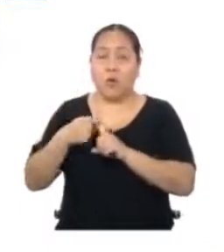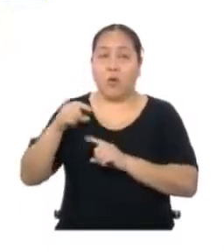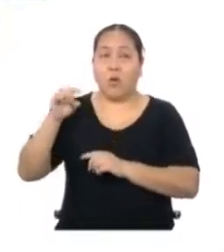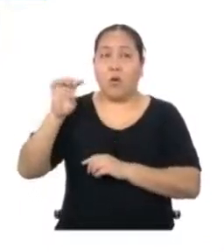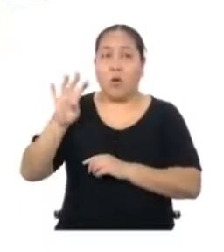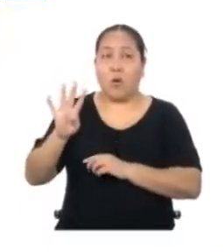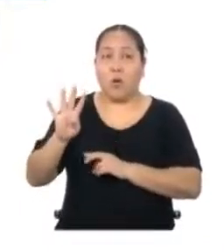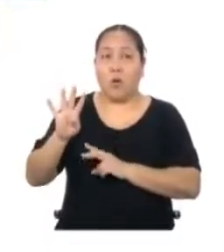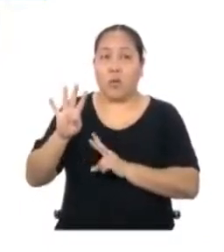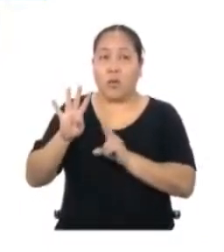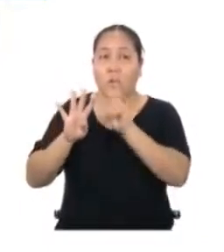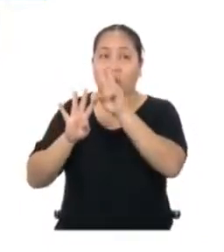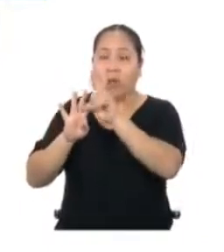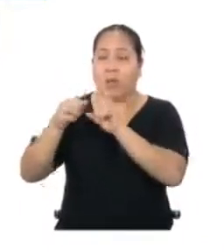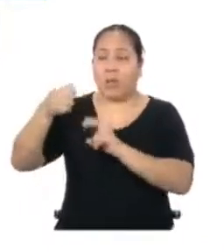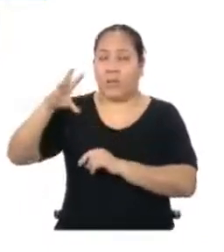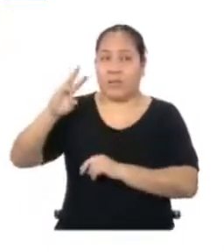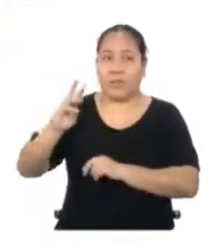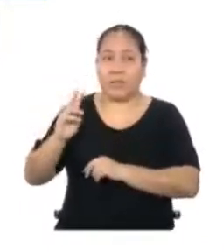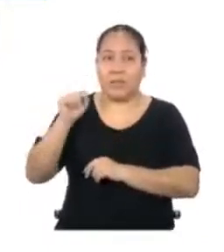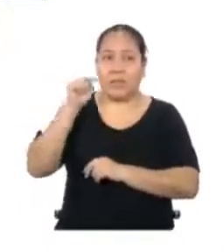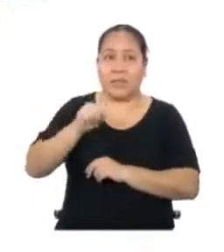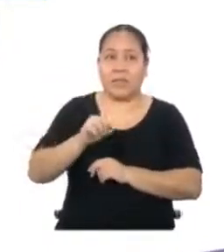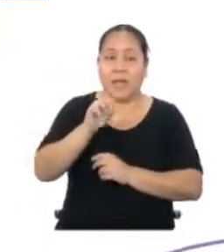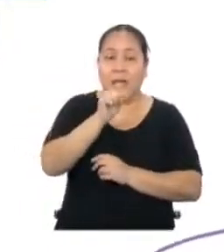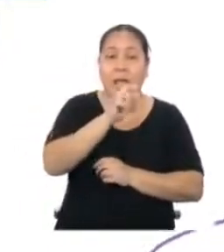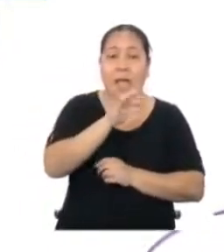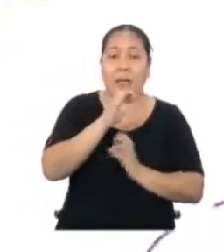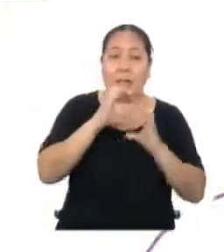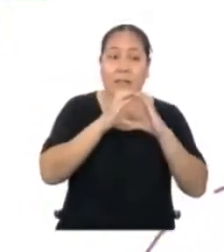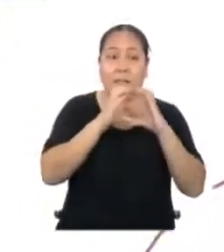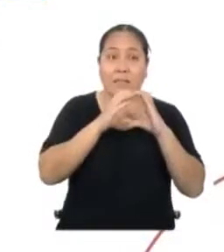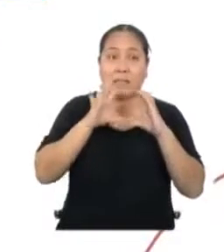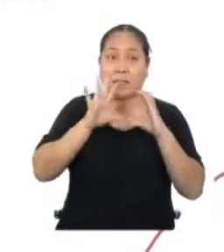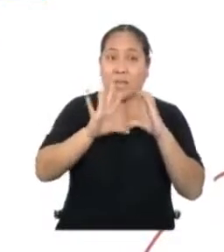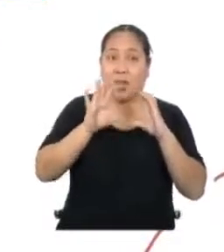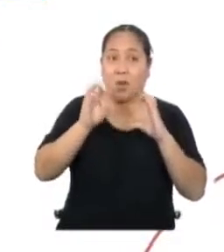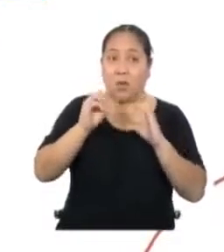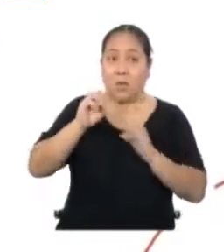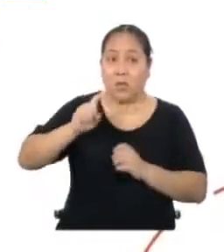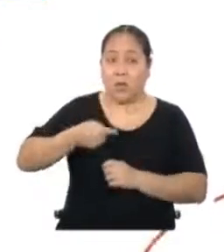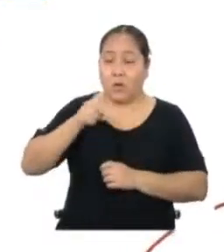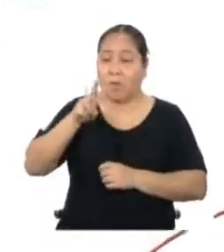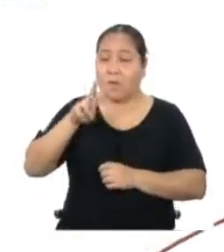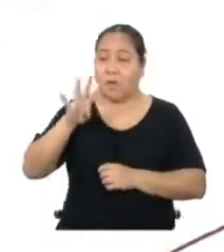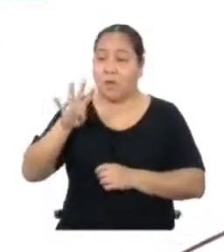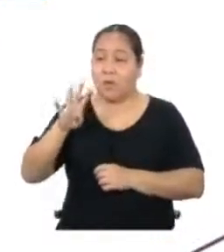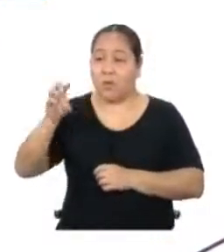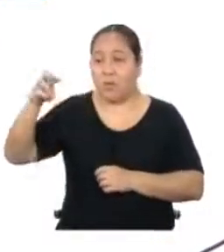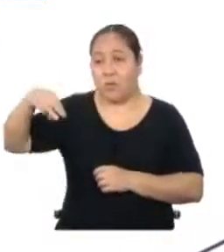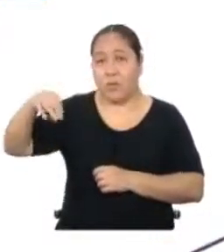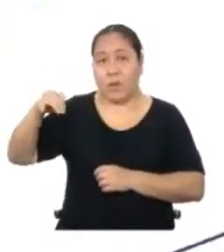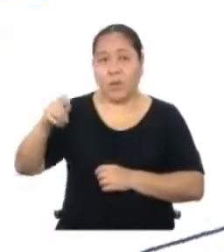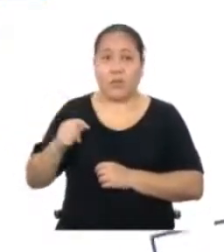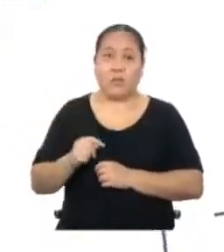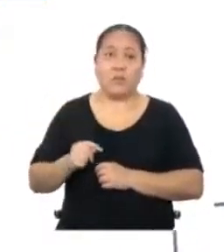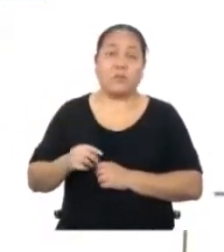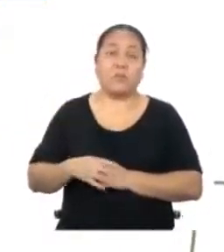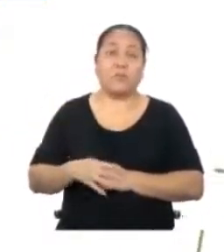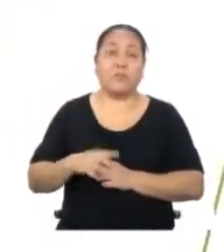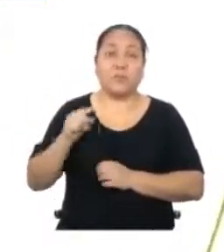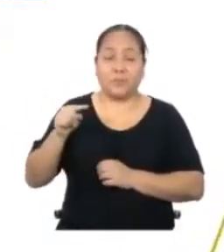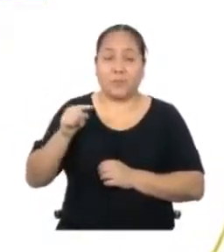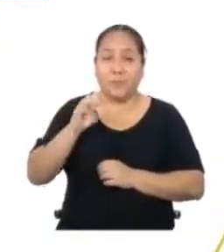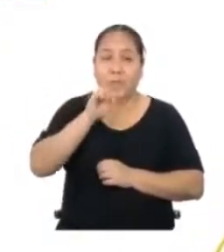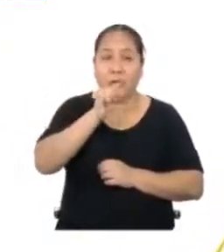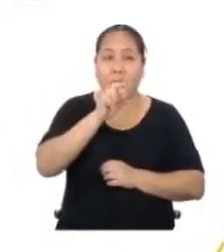16 Así tenemos que el área del círculo es de 50,24 metros cuadrados Y para obtener el área del cuadrado